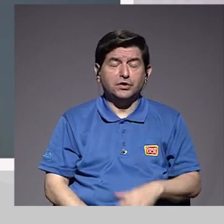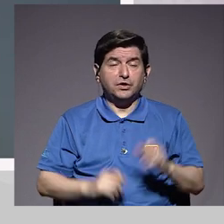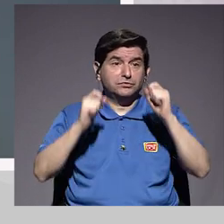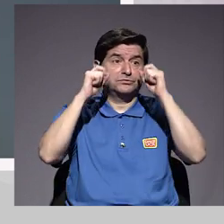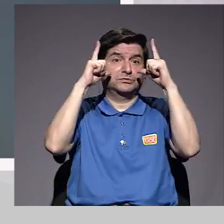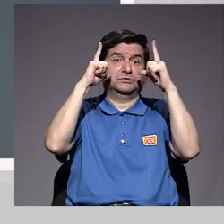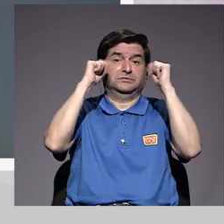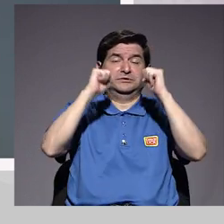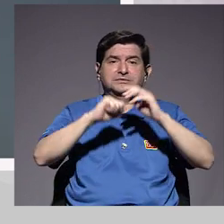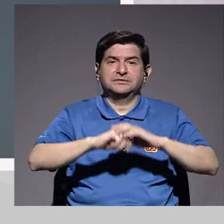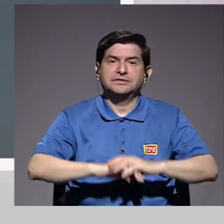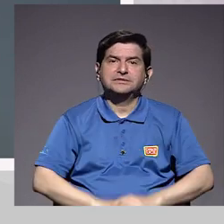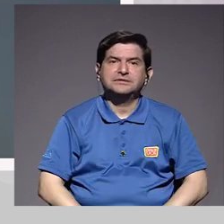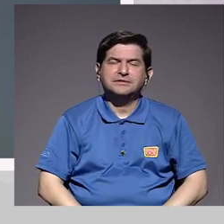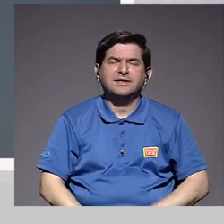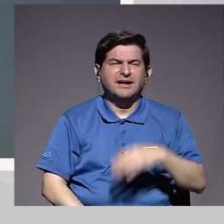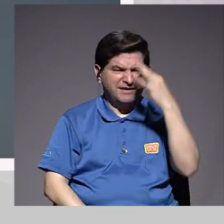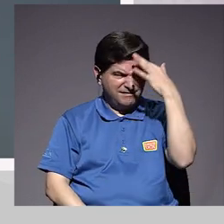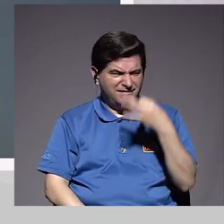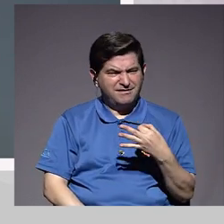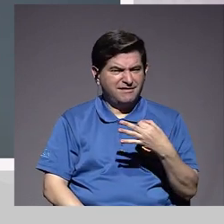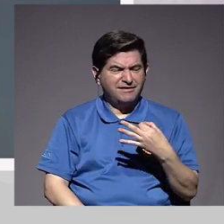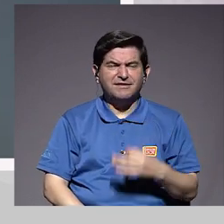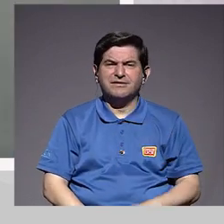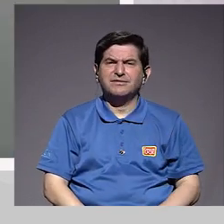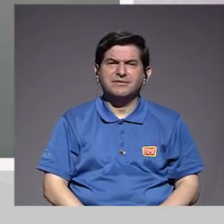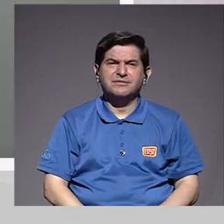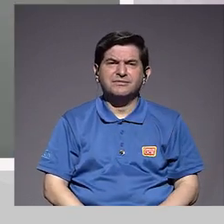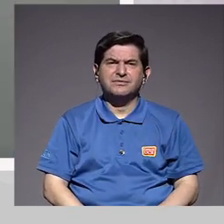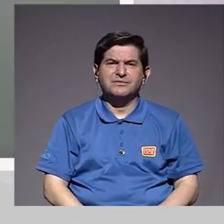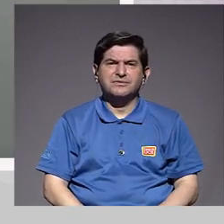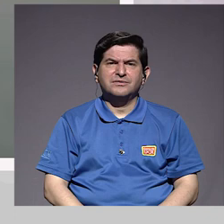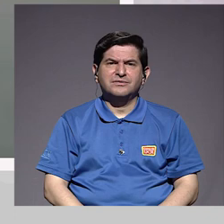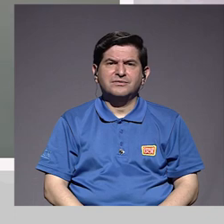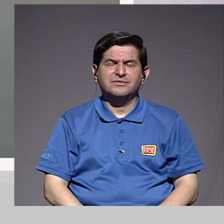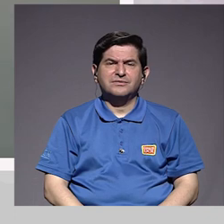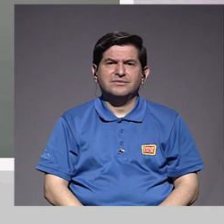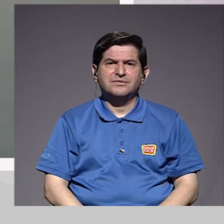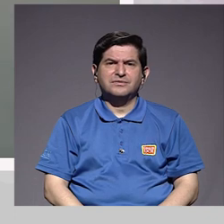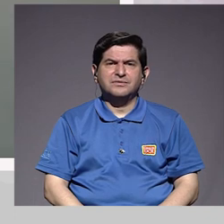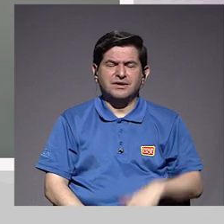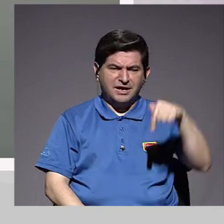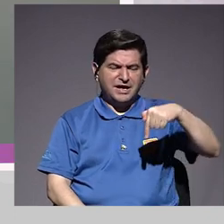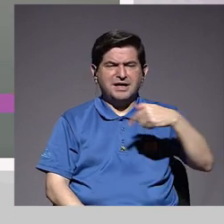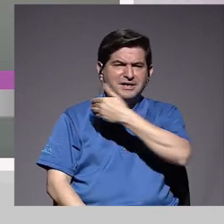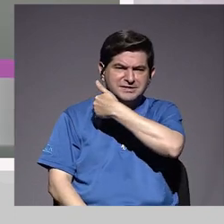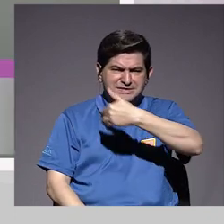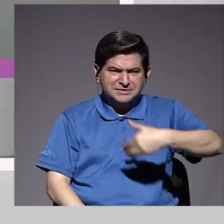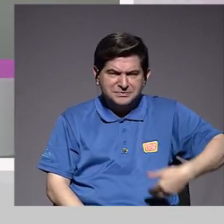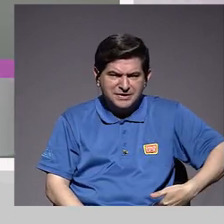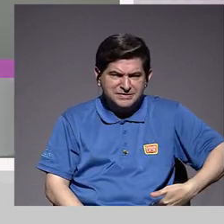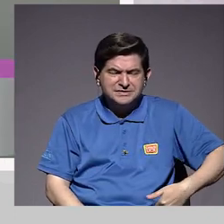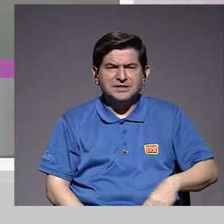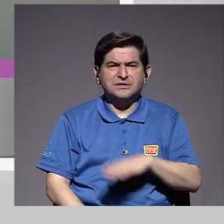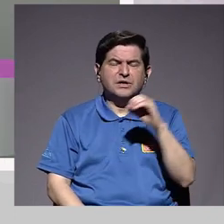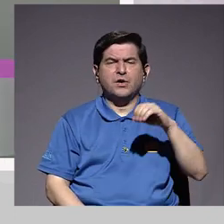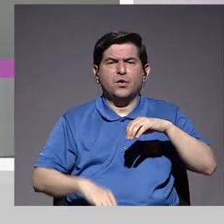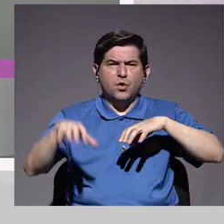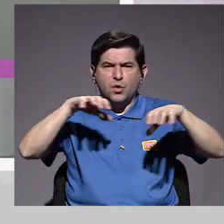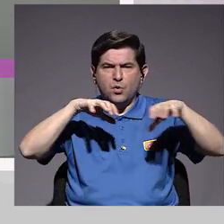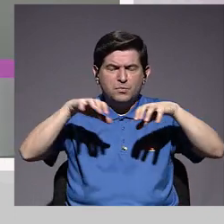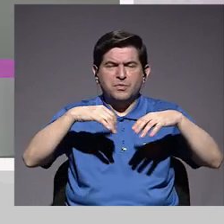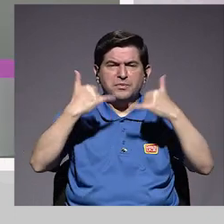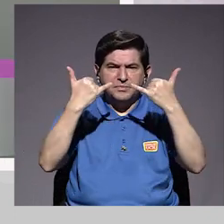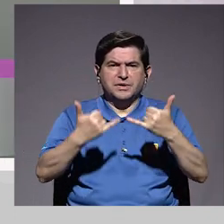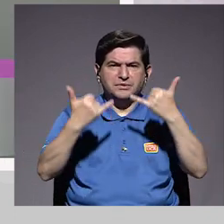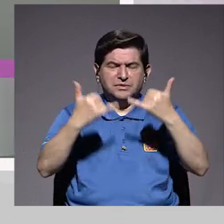pareció increíble cuando, creo que durante esta presidencia, durante este movimiento que se